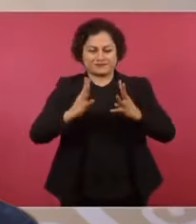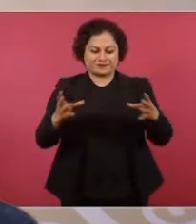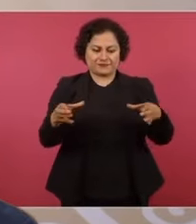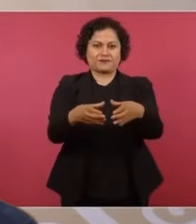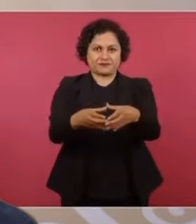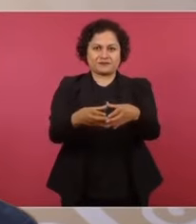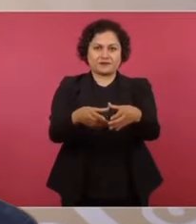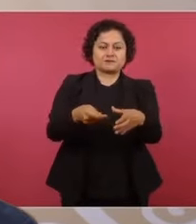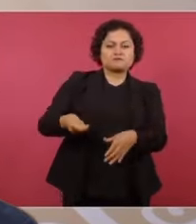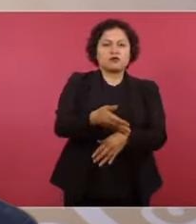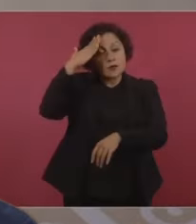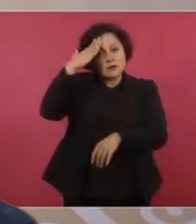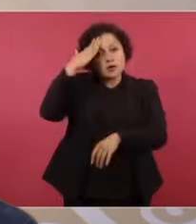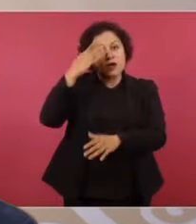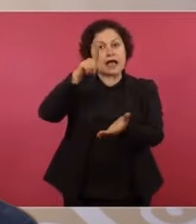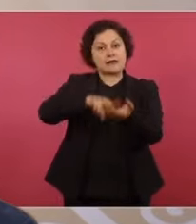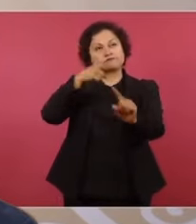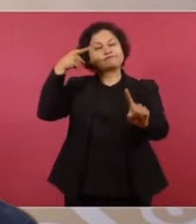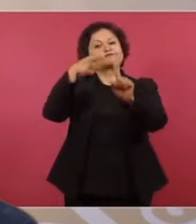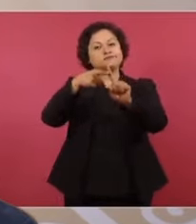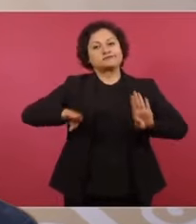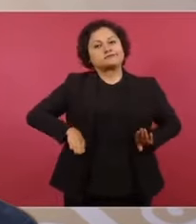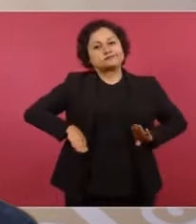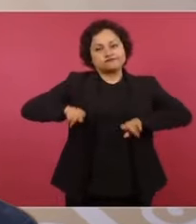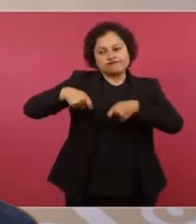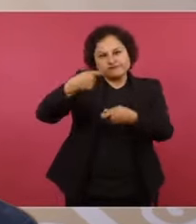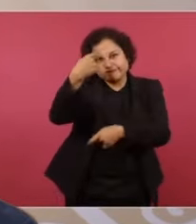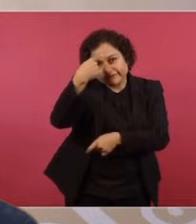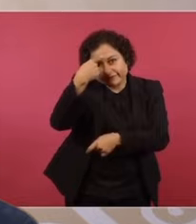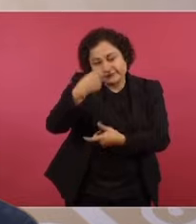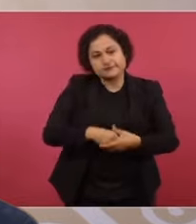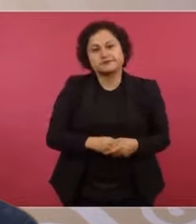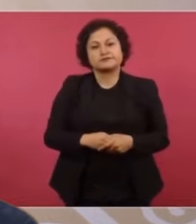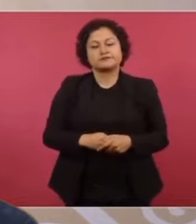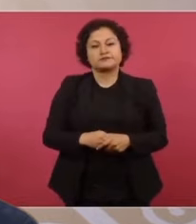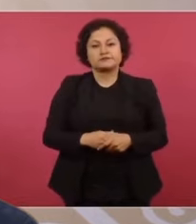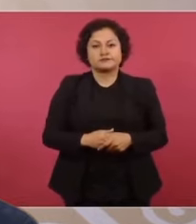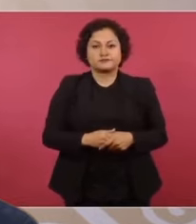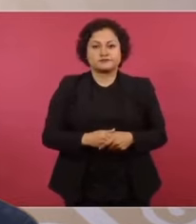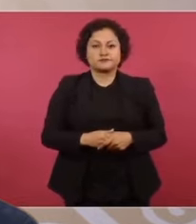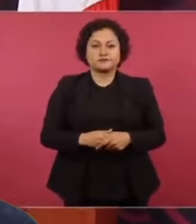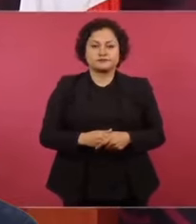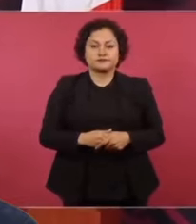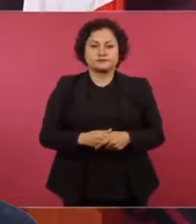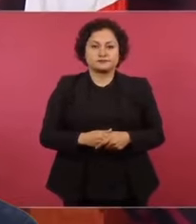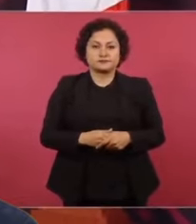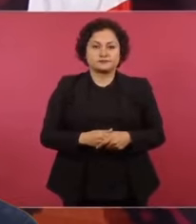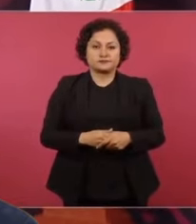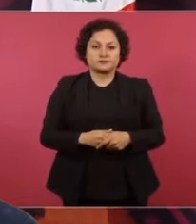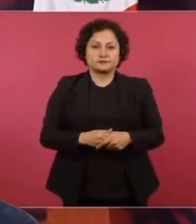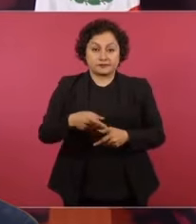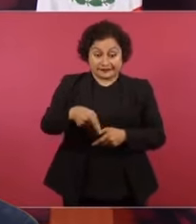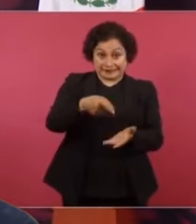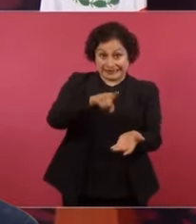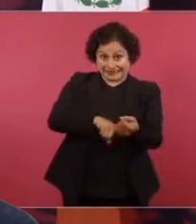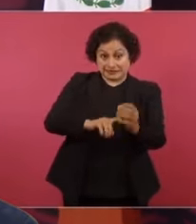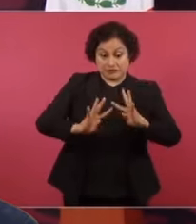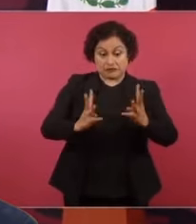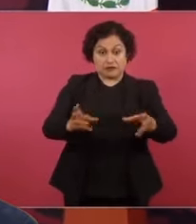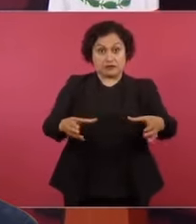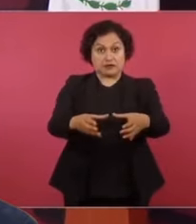supremo del poder conservador y los miembros del